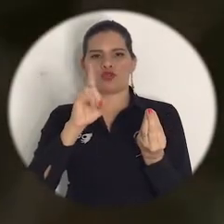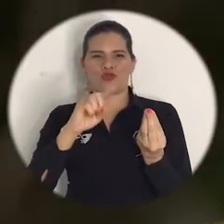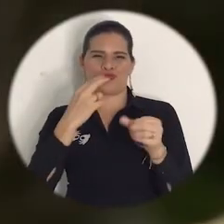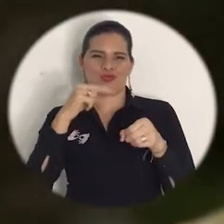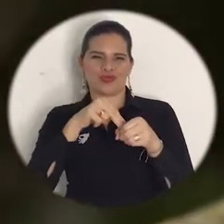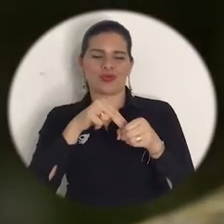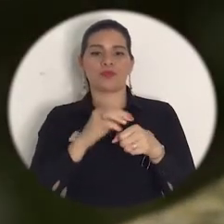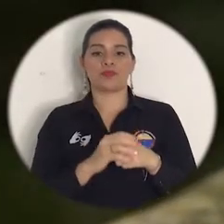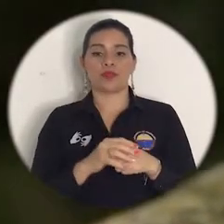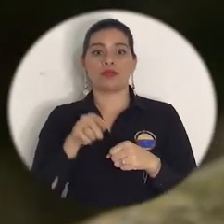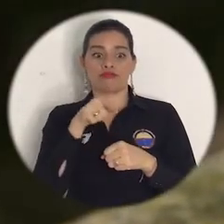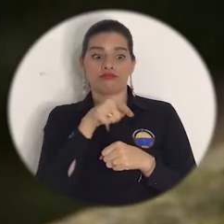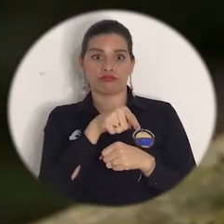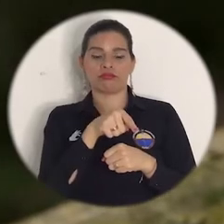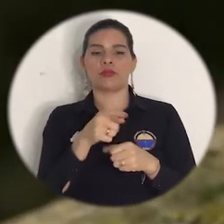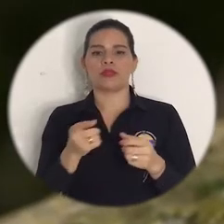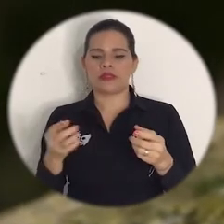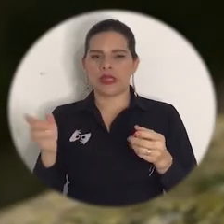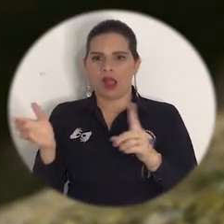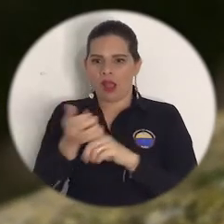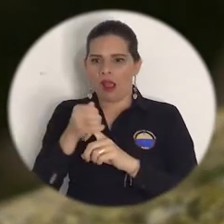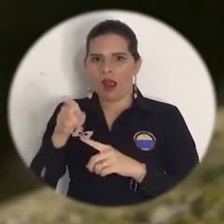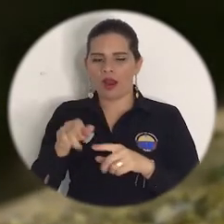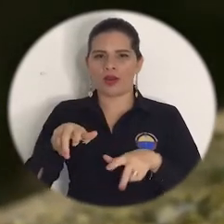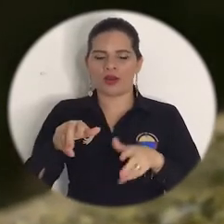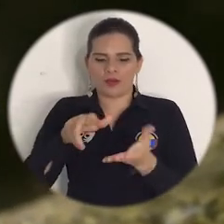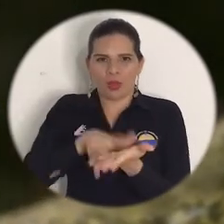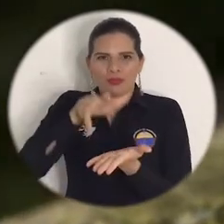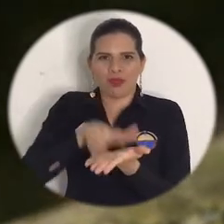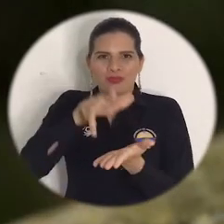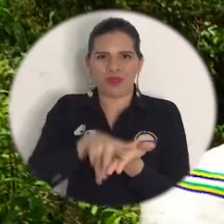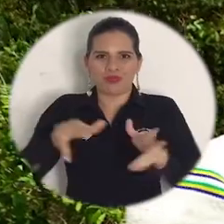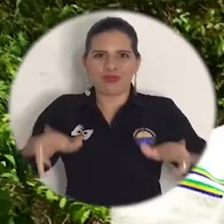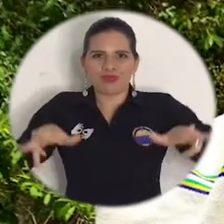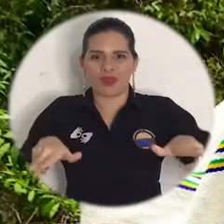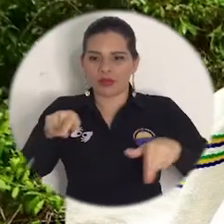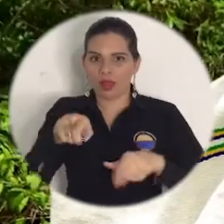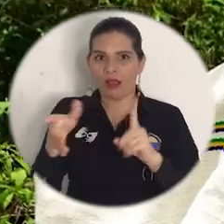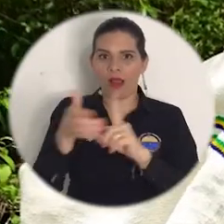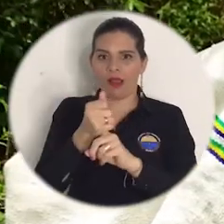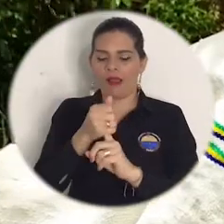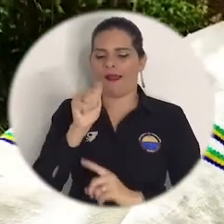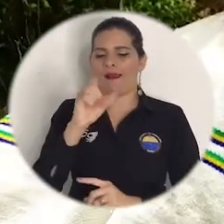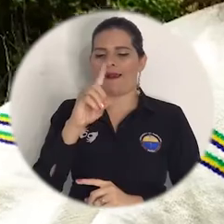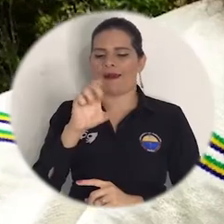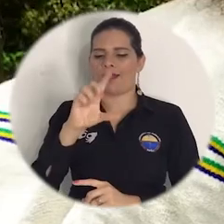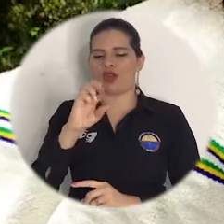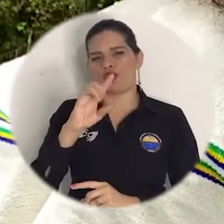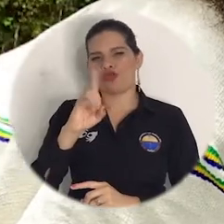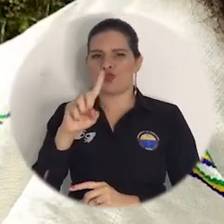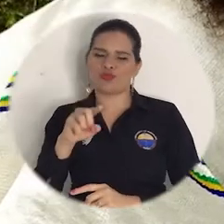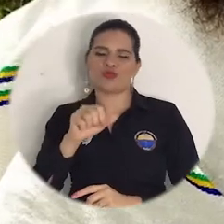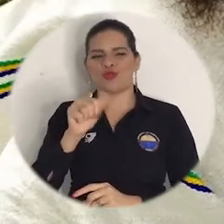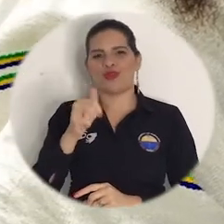arlequín de la noche estrellada, Atelopus aryescue o Gouna, como es conocida por la comunidad indígena arhuaca